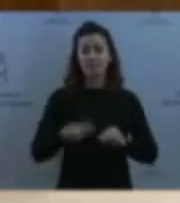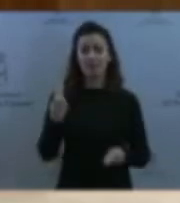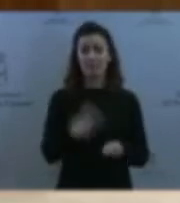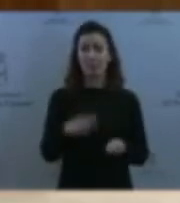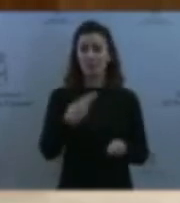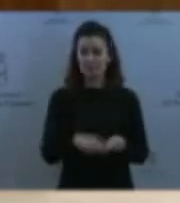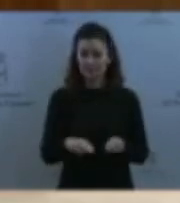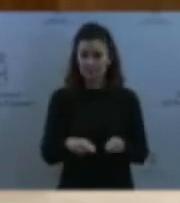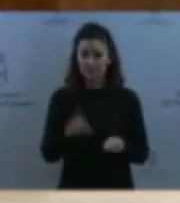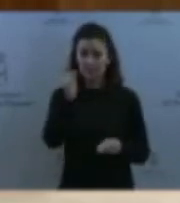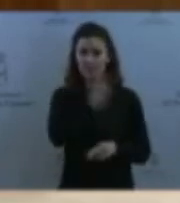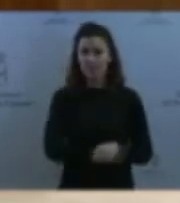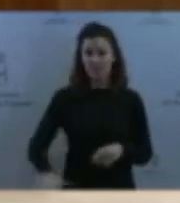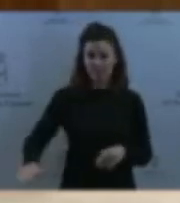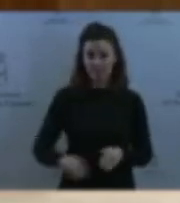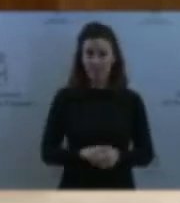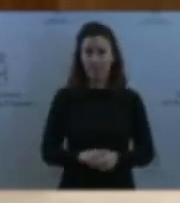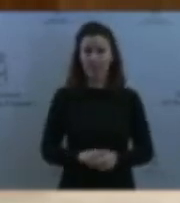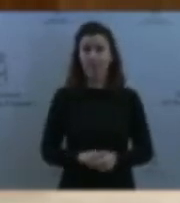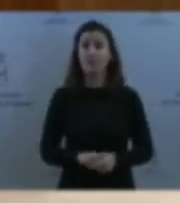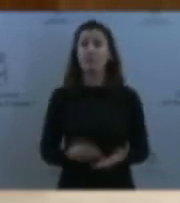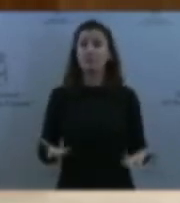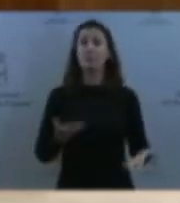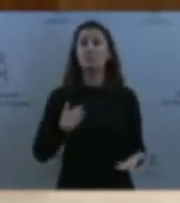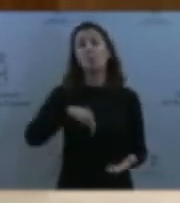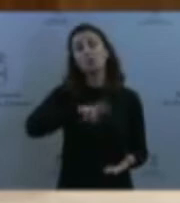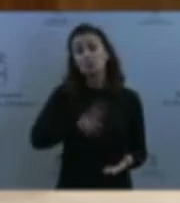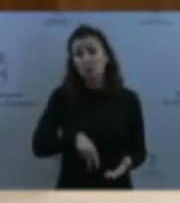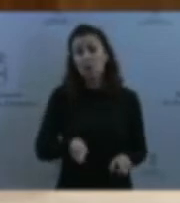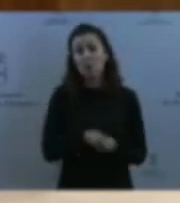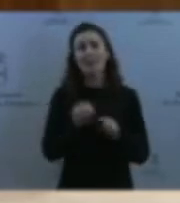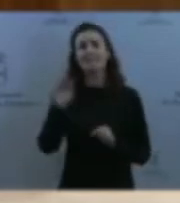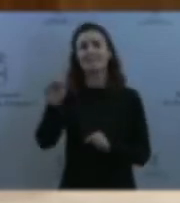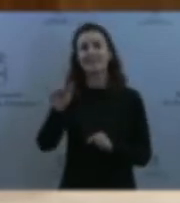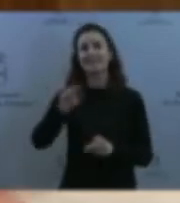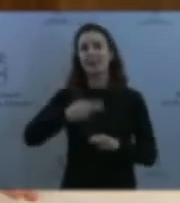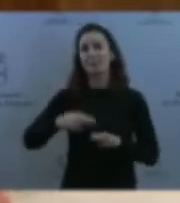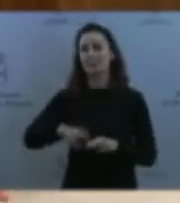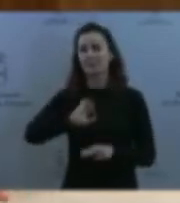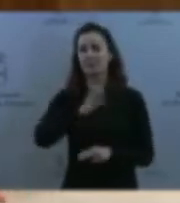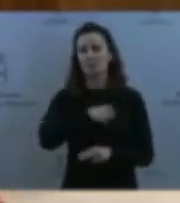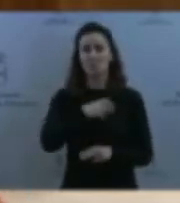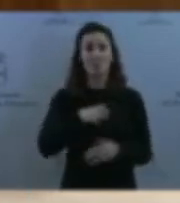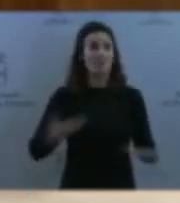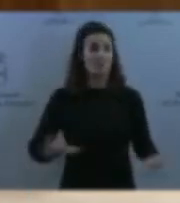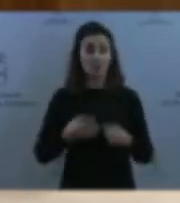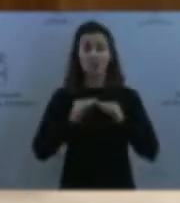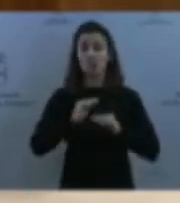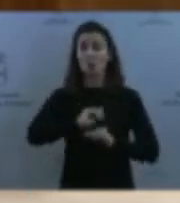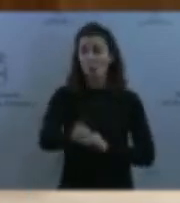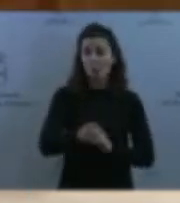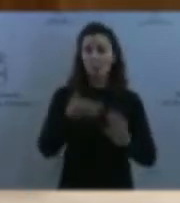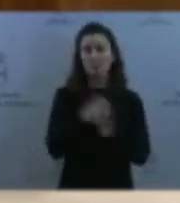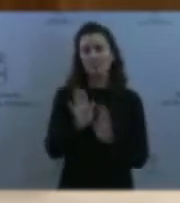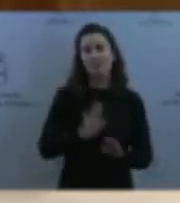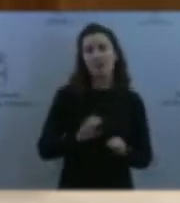son, no políticas de extranjería. Porque no hacerlos supone dejarles fuera del sistema de protección. No hacerlos supone